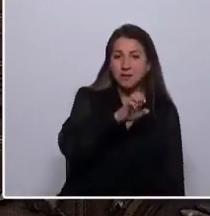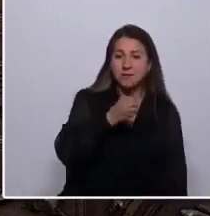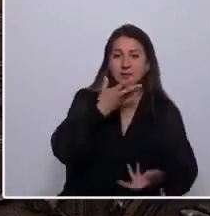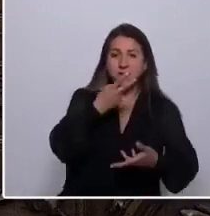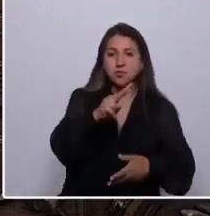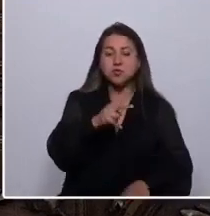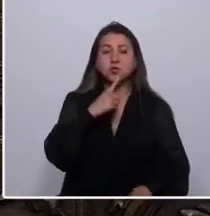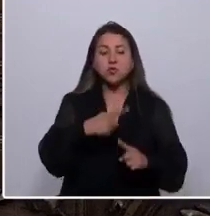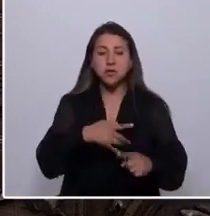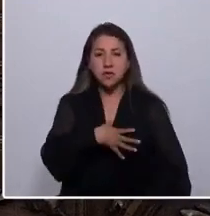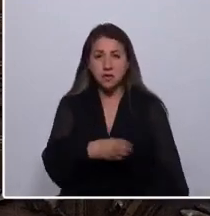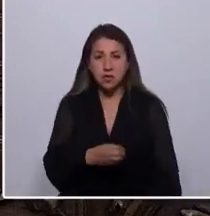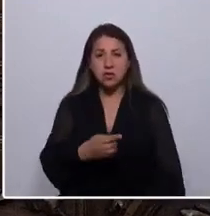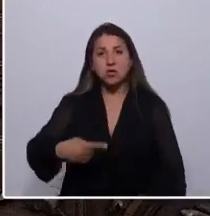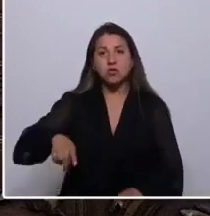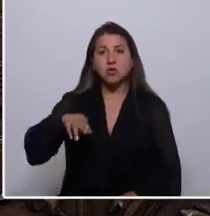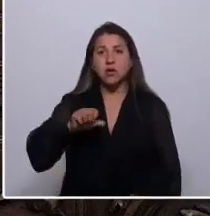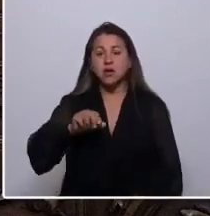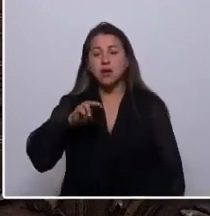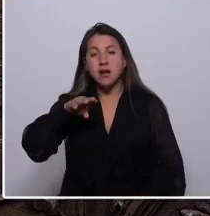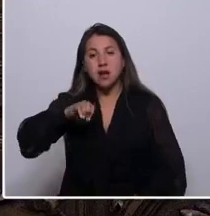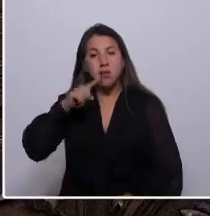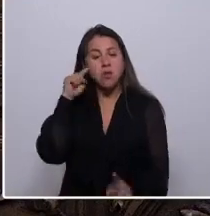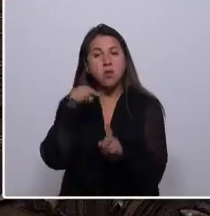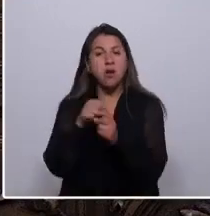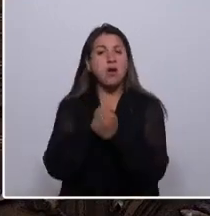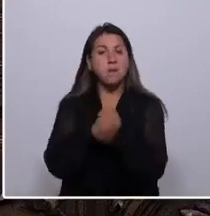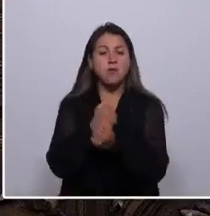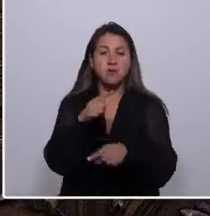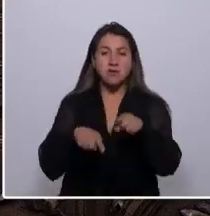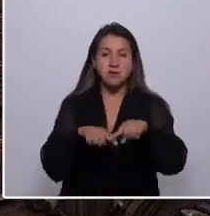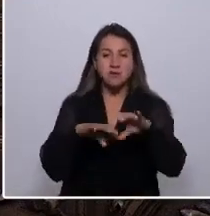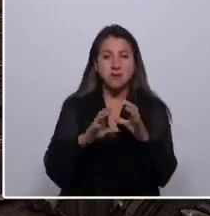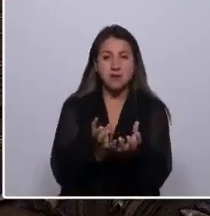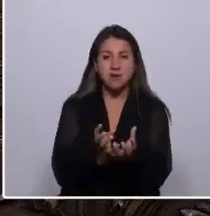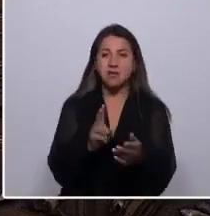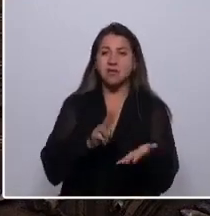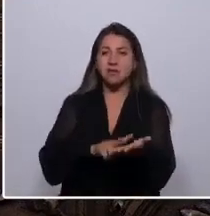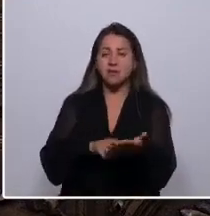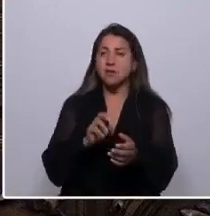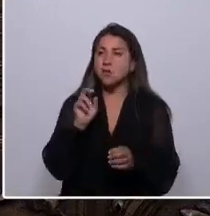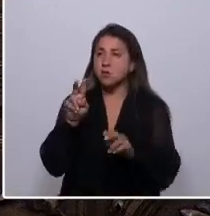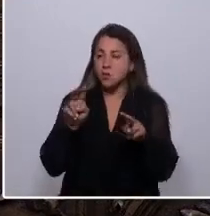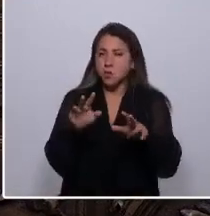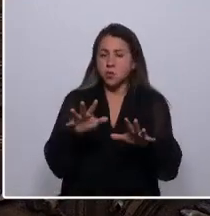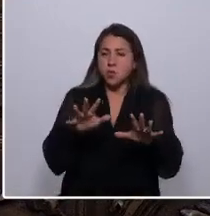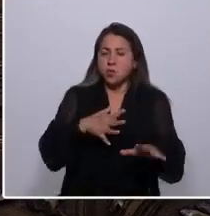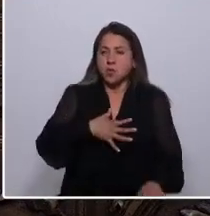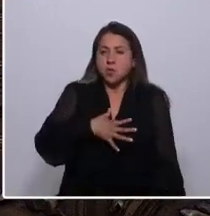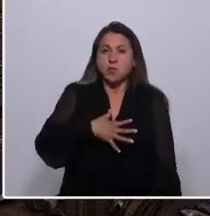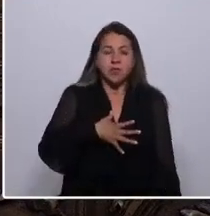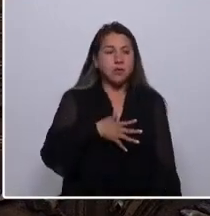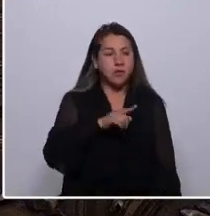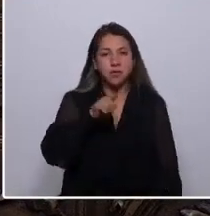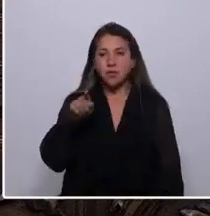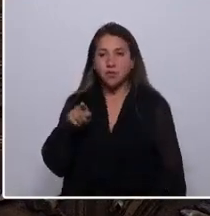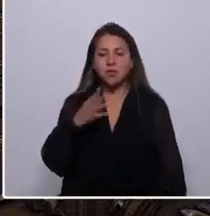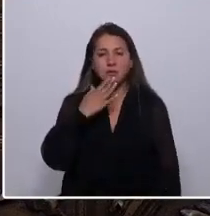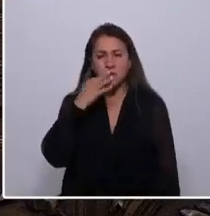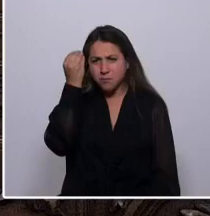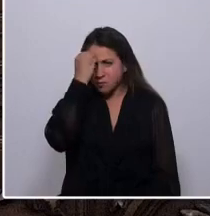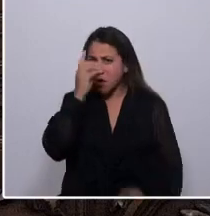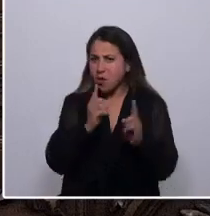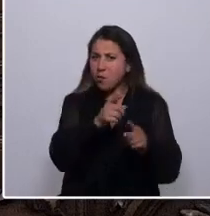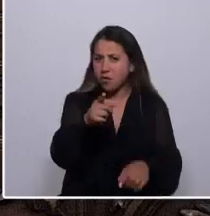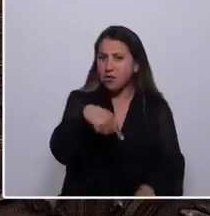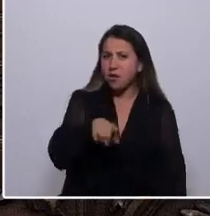sus hijos. Su Martín Arrao y su amor por la tierra. Me impactaron muchas intervenciones. Pero también me preocuparon algunas de